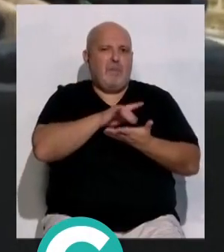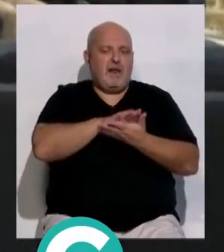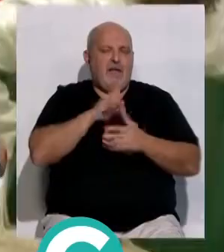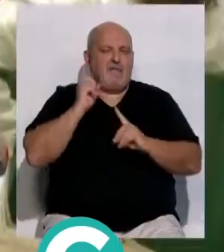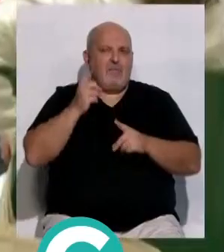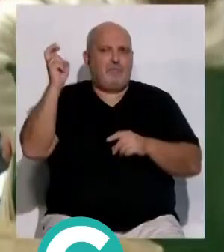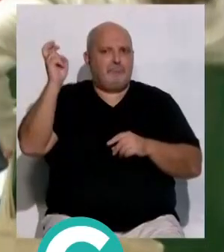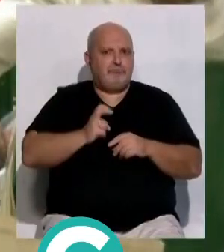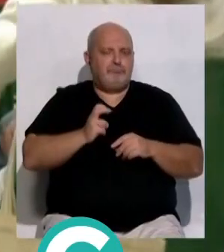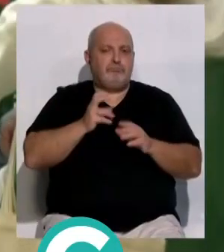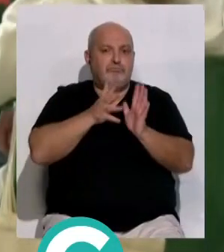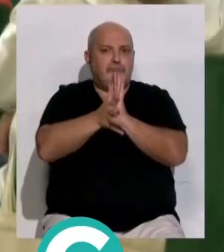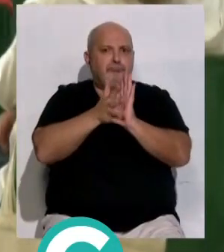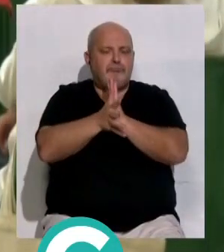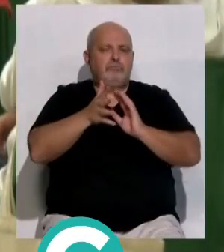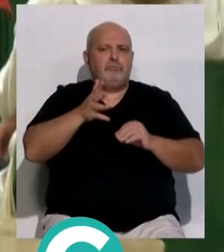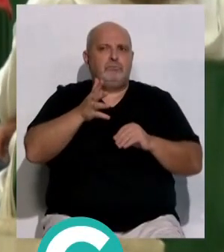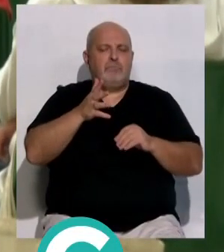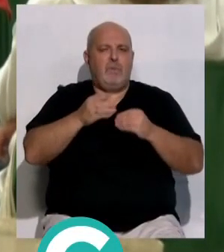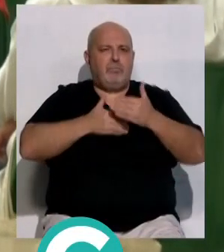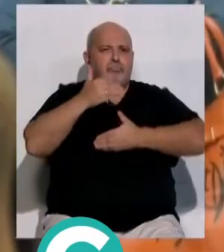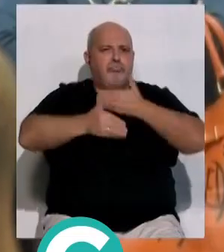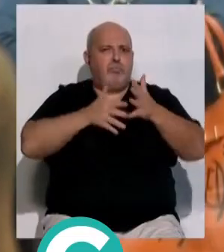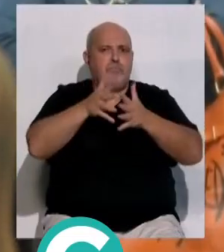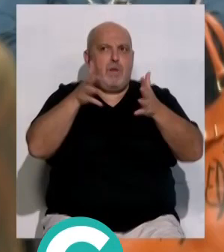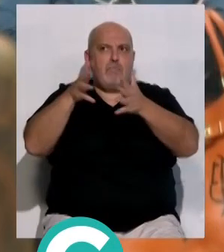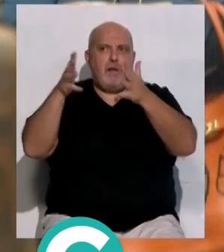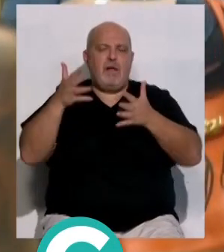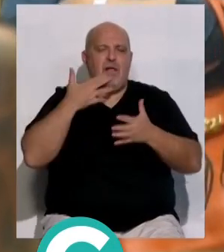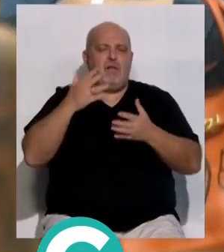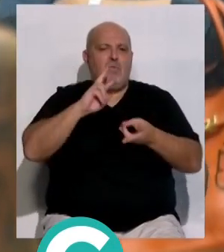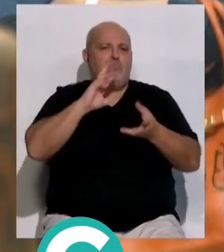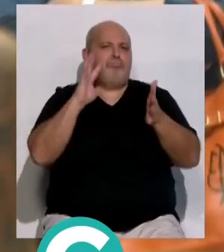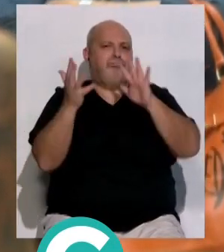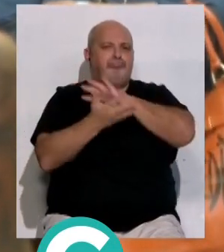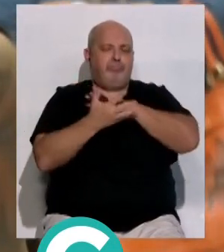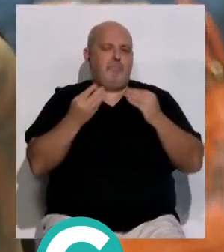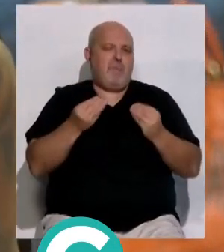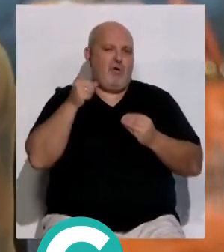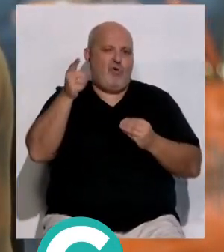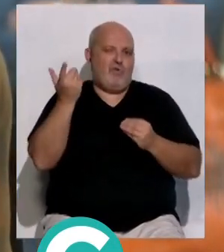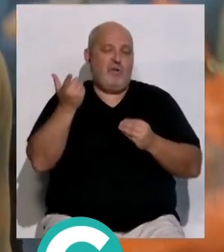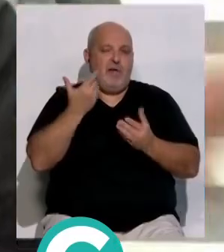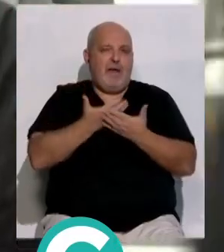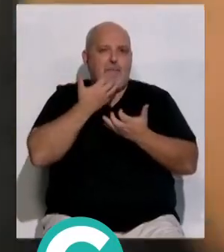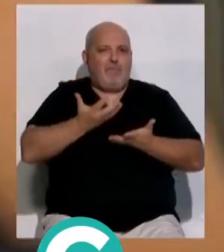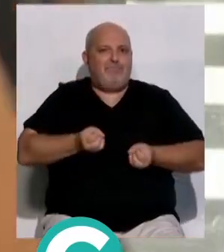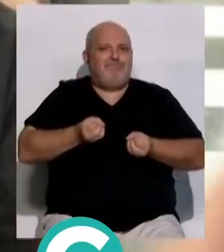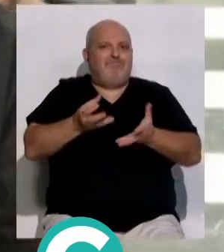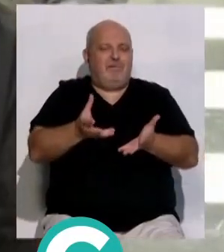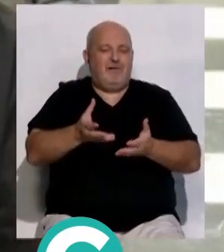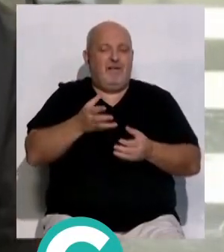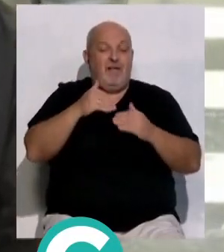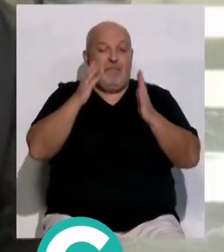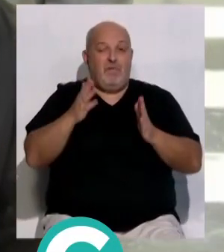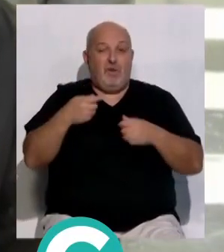y Bilbao que han visto como las capitales han cogido impulso económico tras la revitalización de espacios. Desde la Cámara de Comercio ponen el acento en